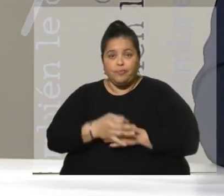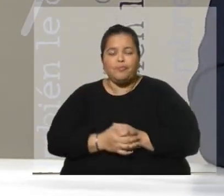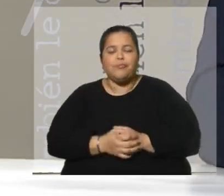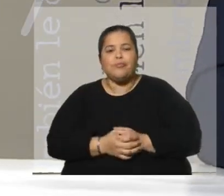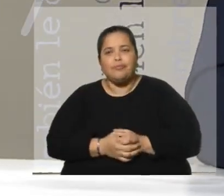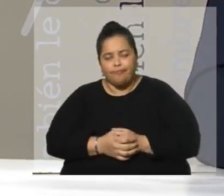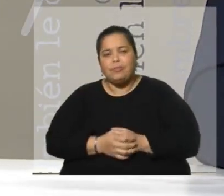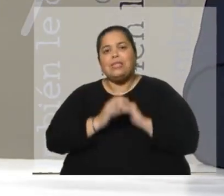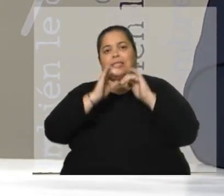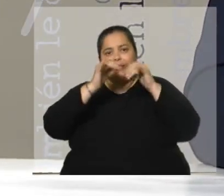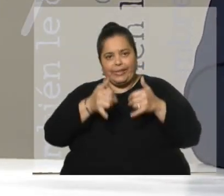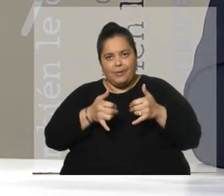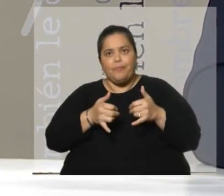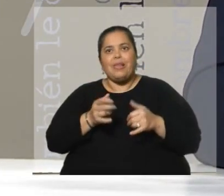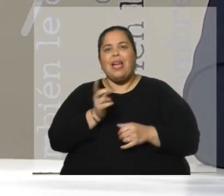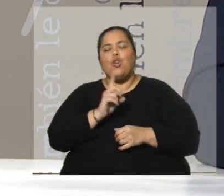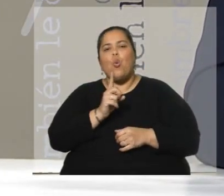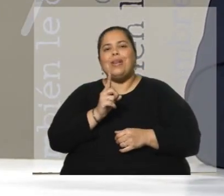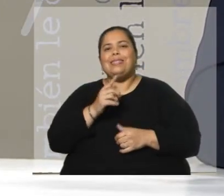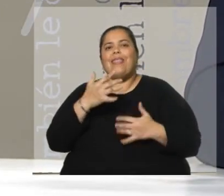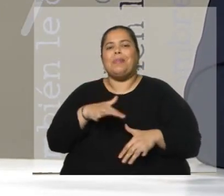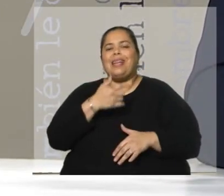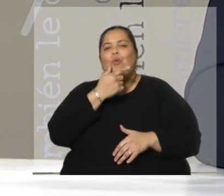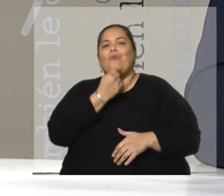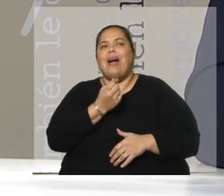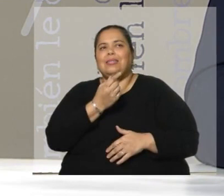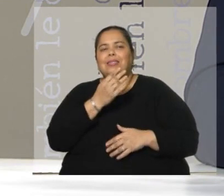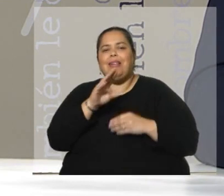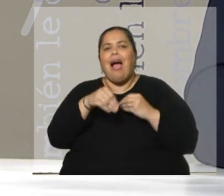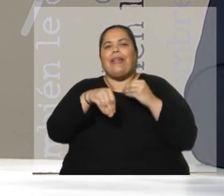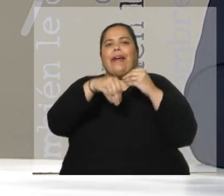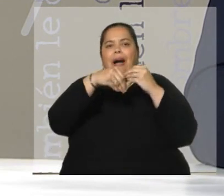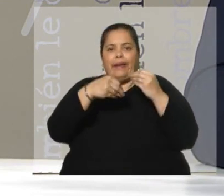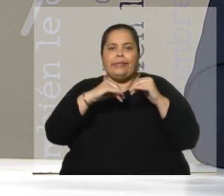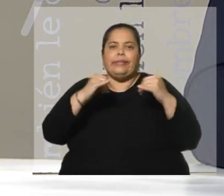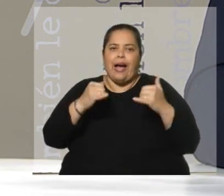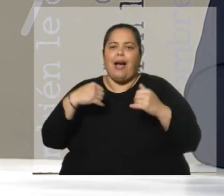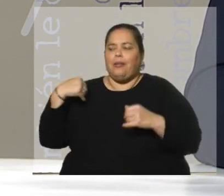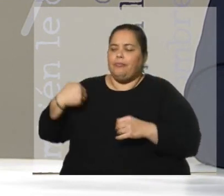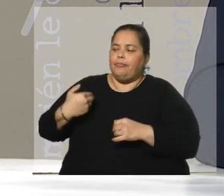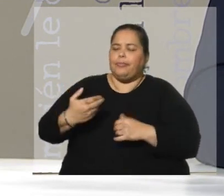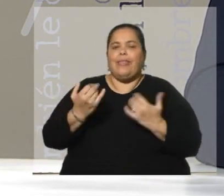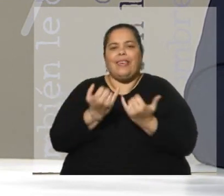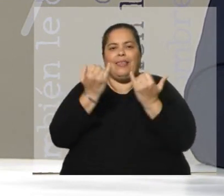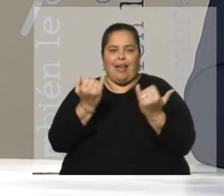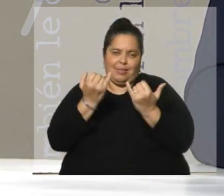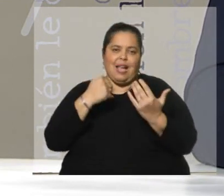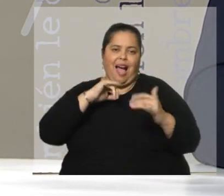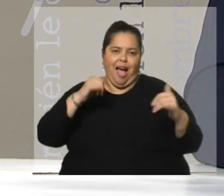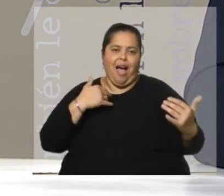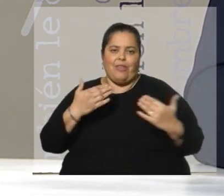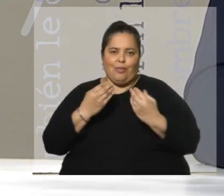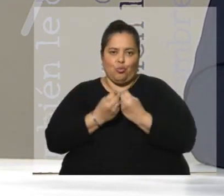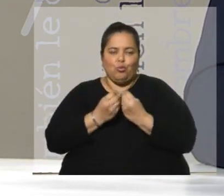Lo había dicho, no resulta muy fácil agregar algo a todo lo que se ha dicho en estos días sobre los llamados archivos del terror que